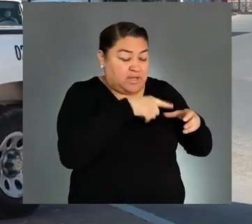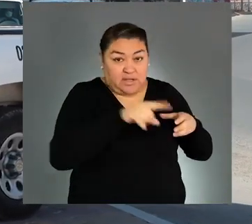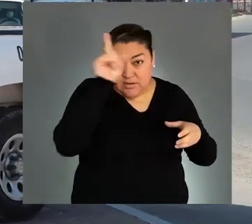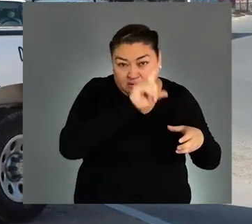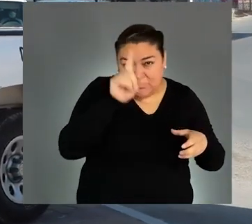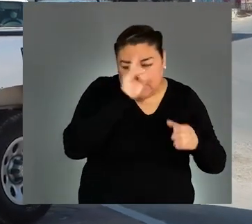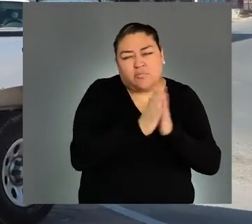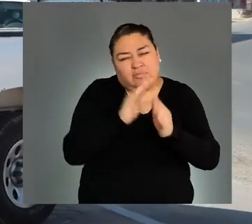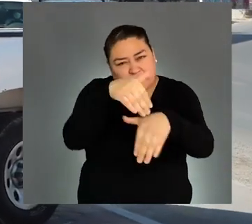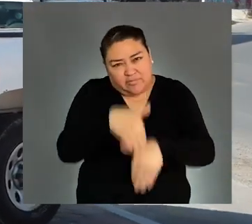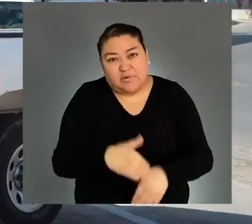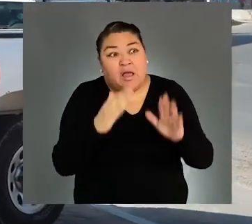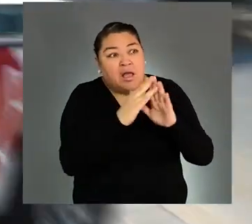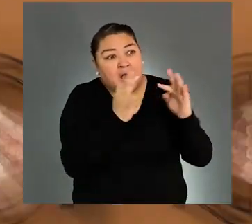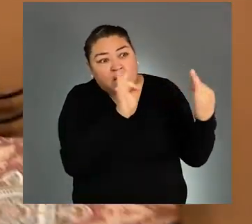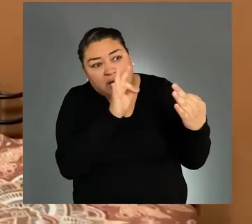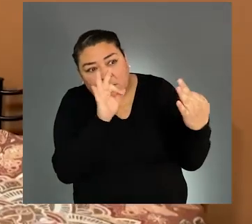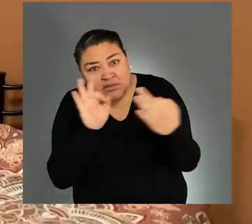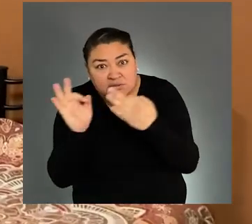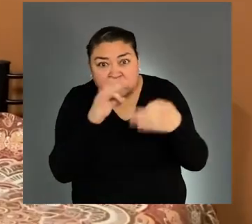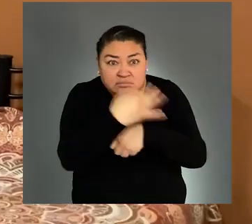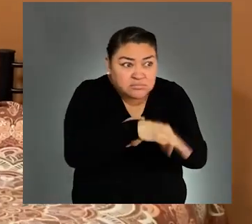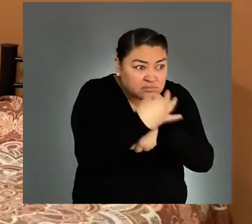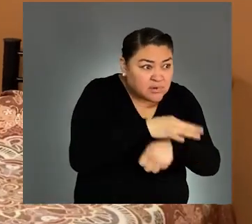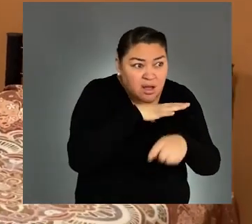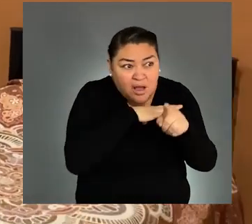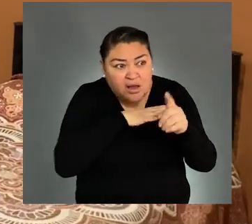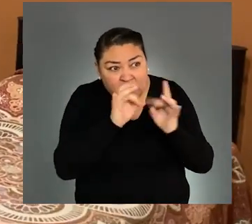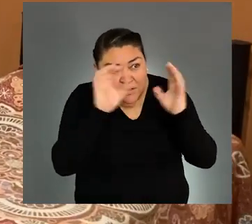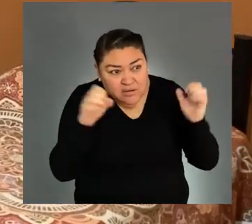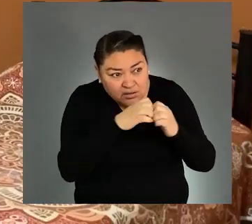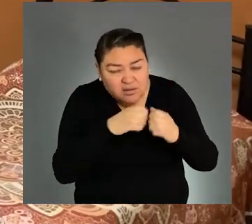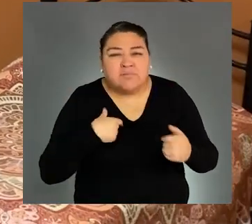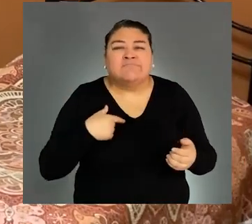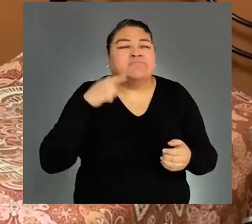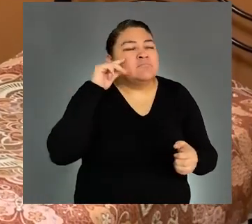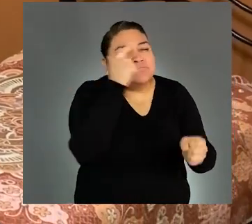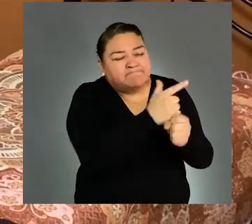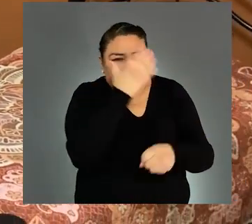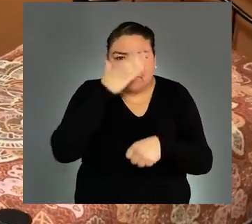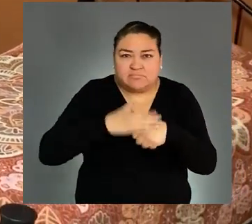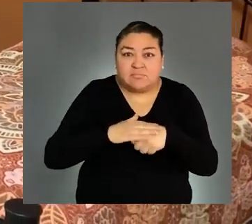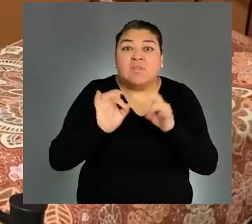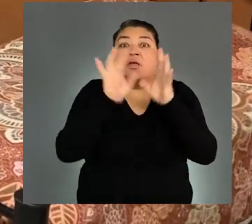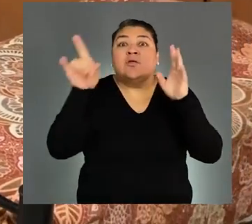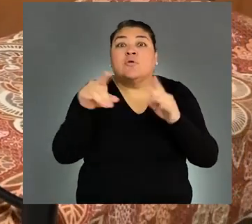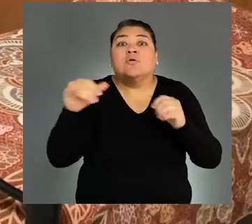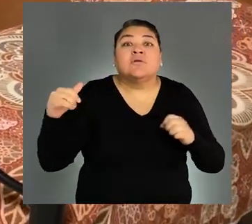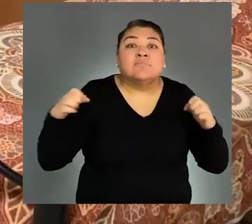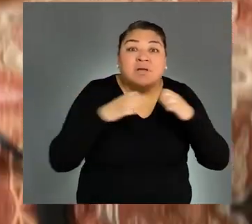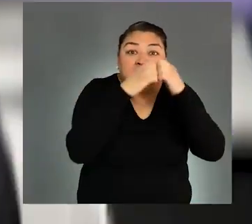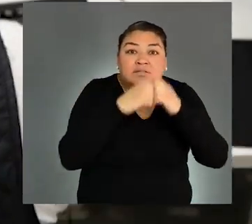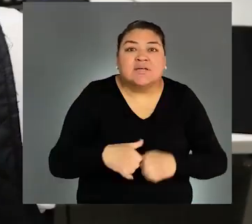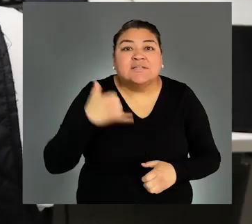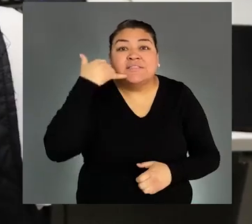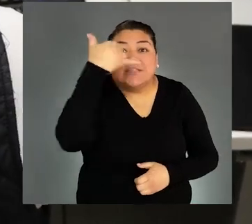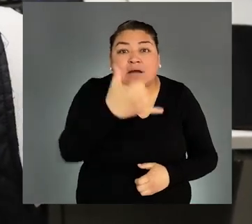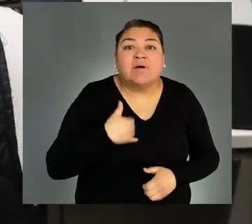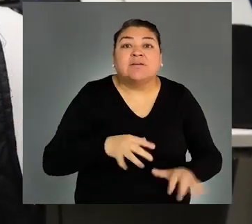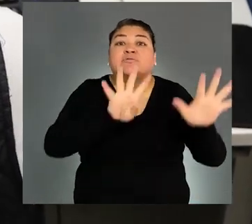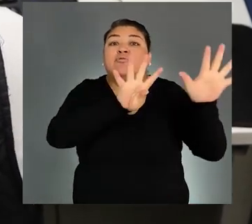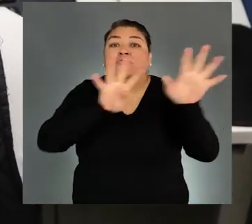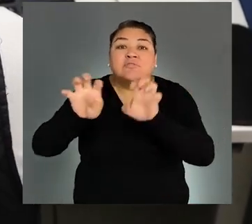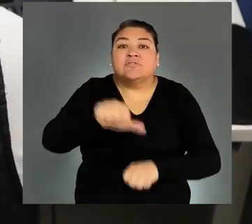las indicaciones de protección civil y ubica los refugios temporales o albergues más cercanos a tu domicilio. Si tienes una